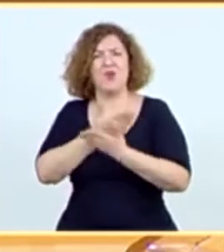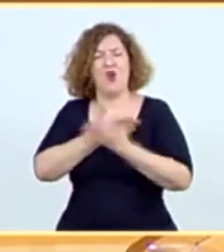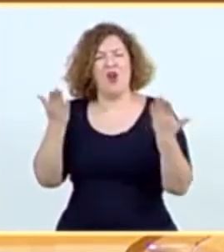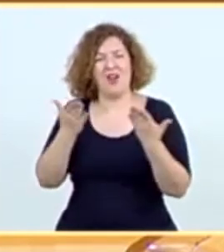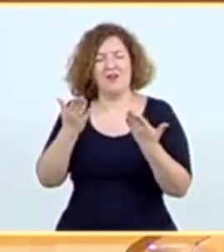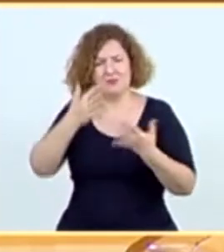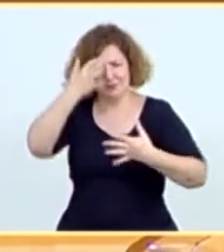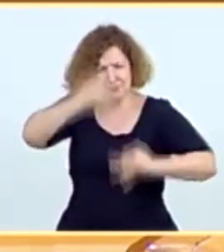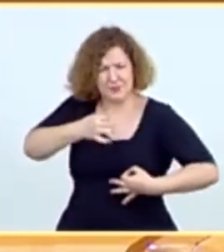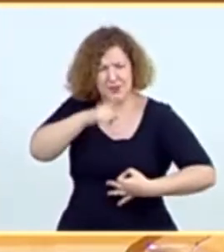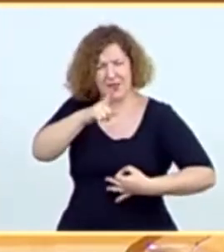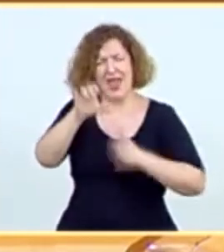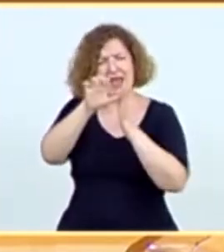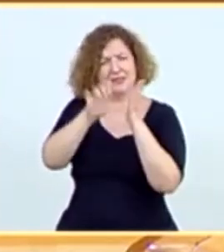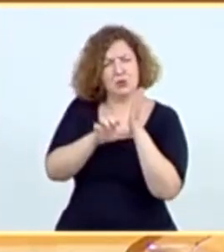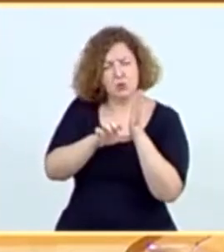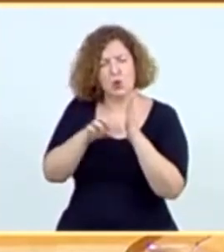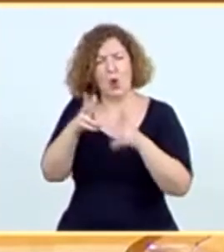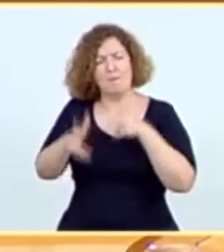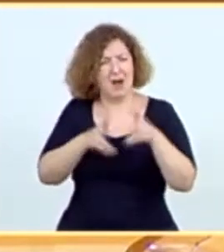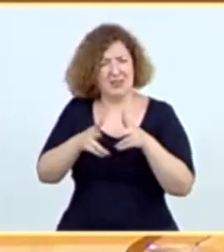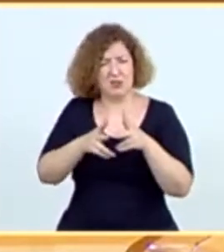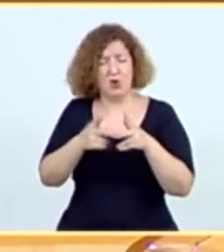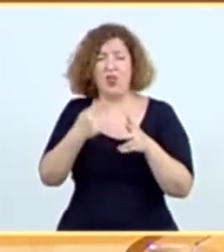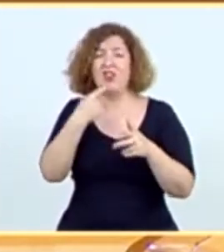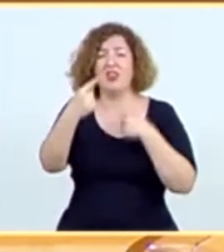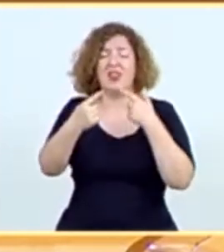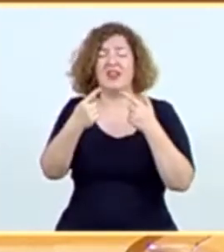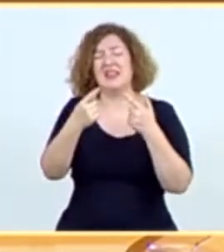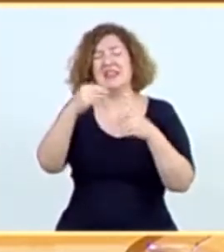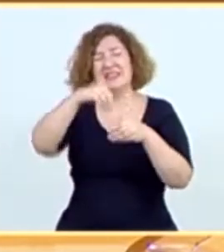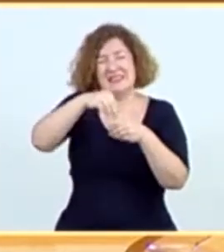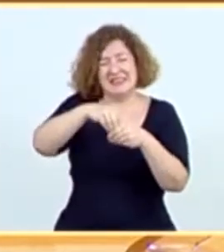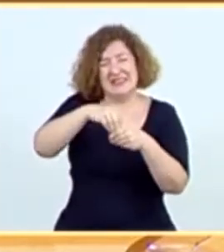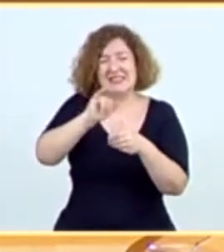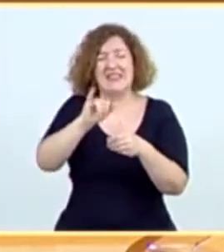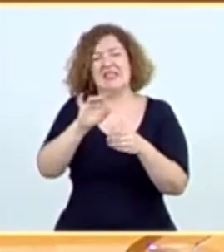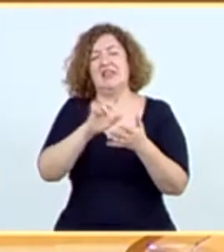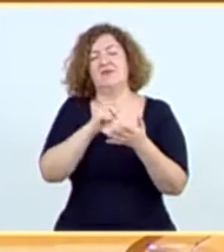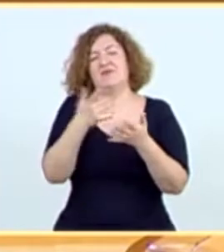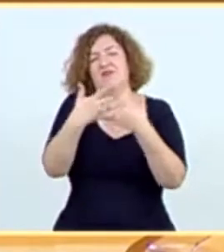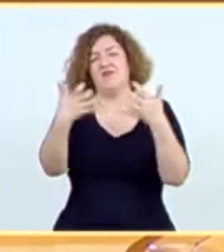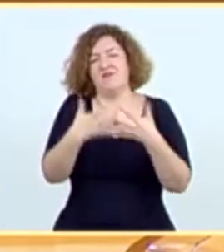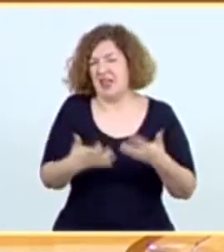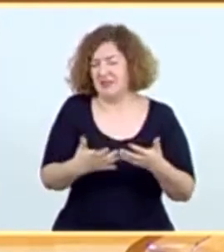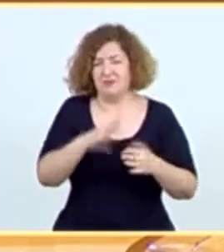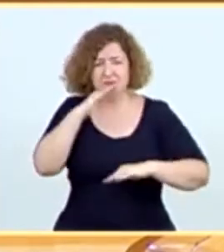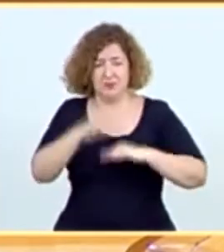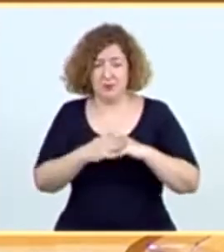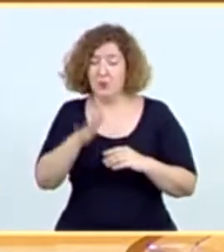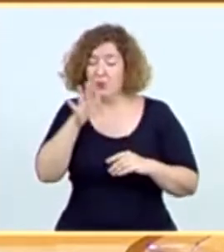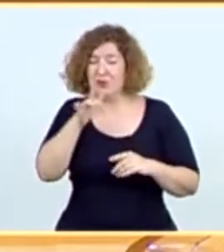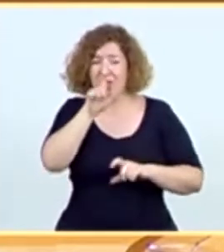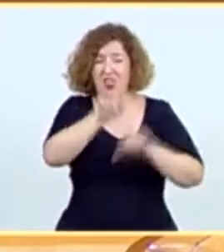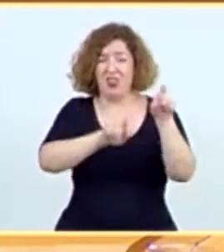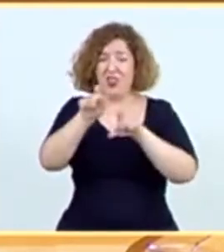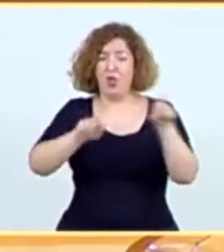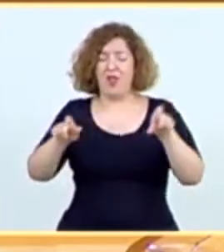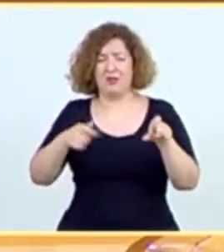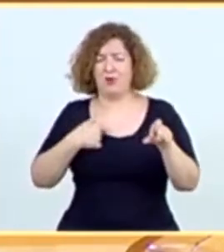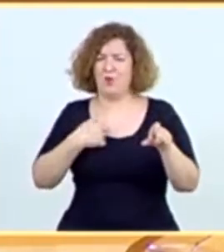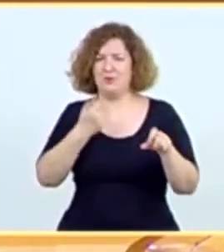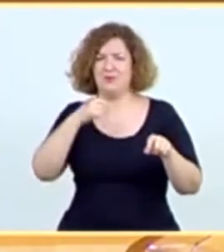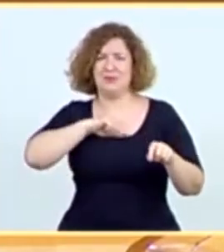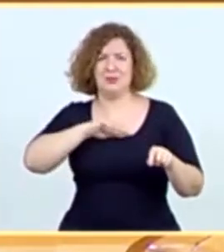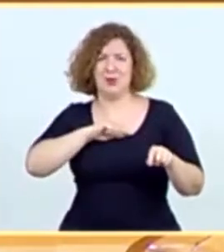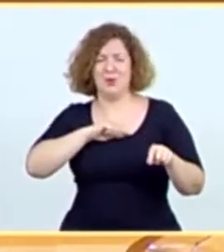Vasco, ni en su espíritu ni en su letra. Y por eso hace mucho tiempo que gran parte de la ciudadanía se siente estafada por el pacto